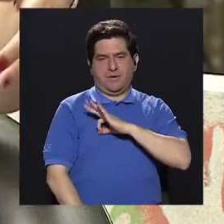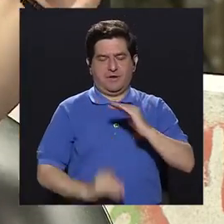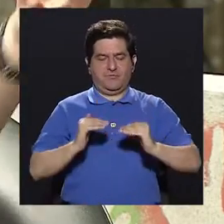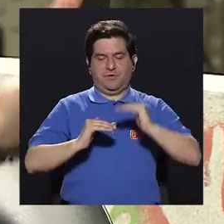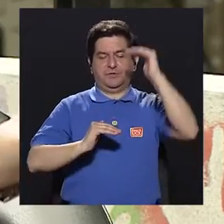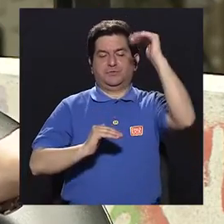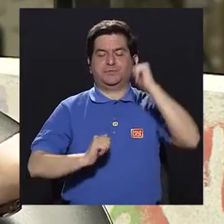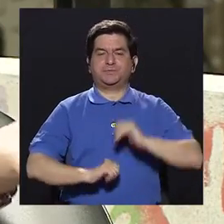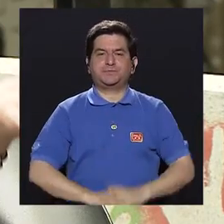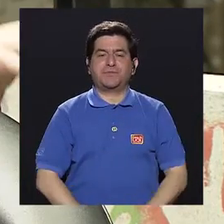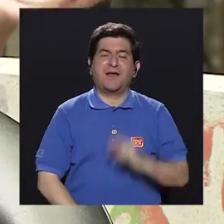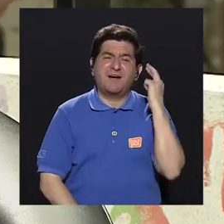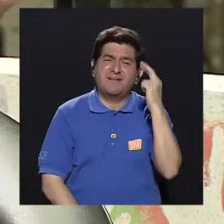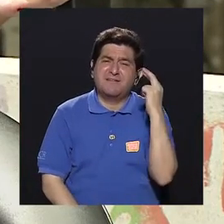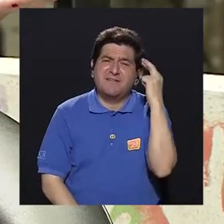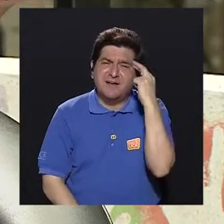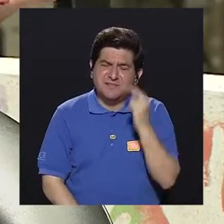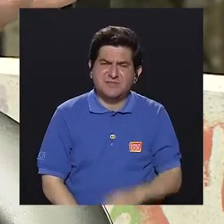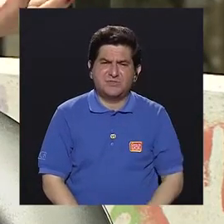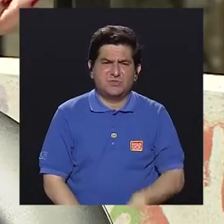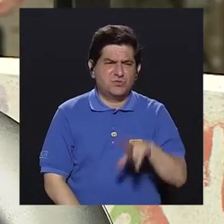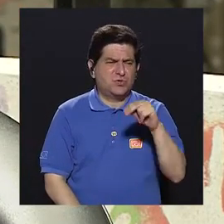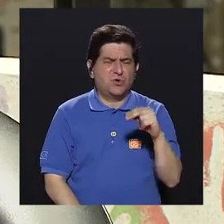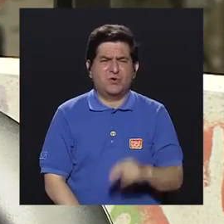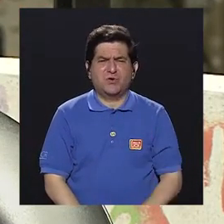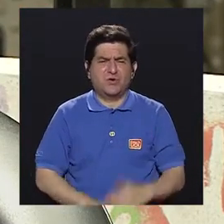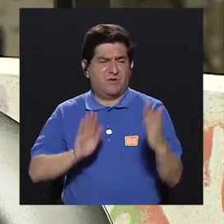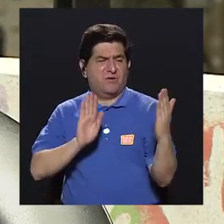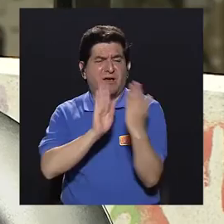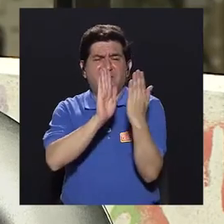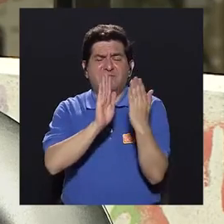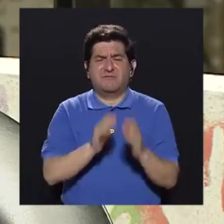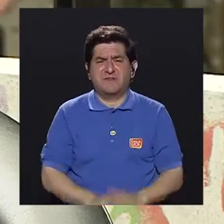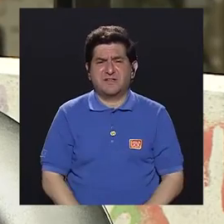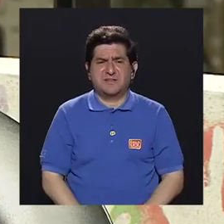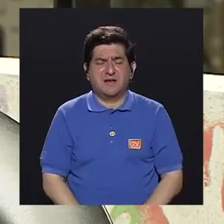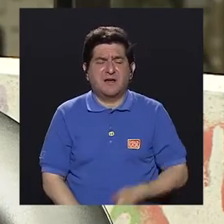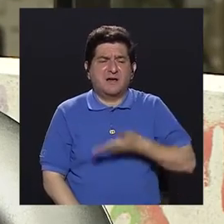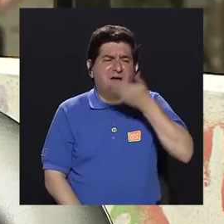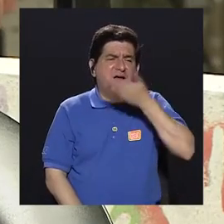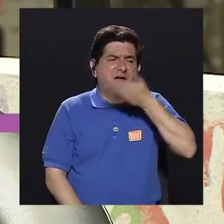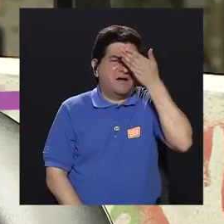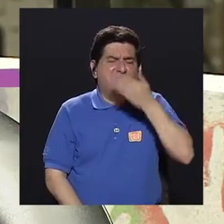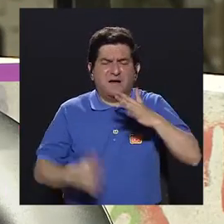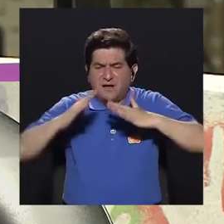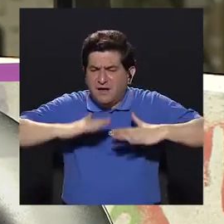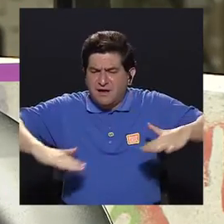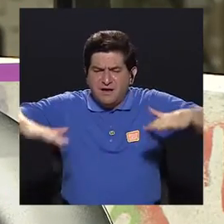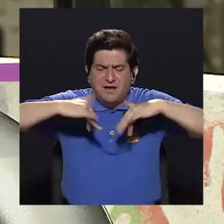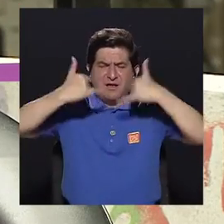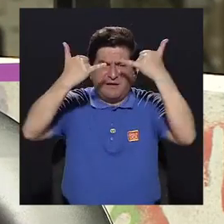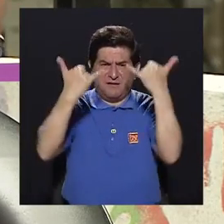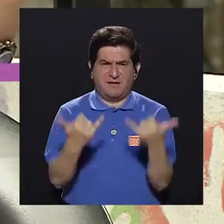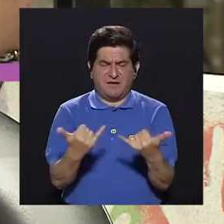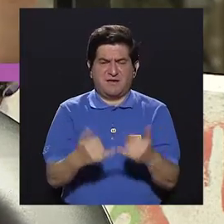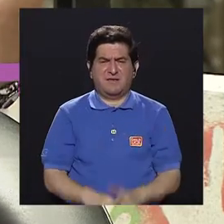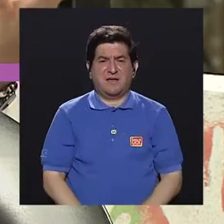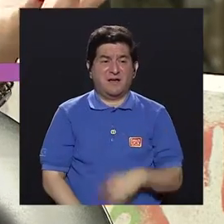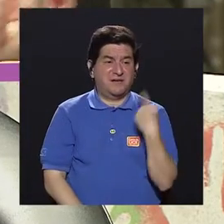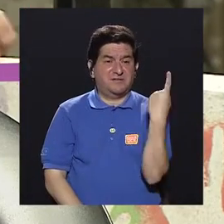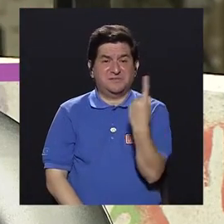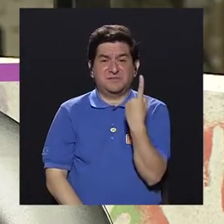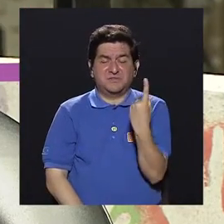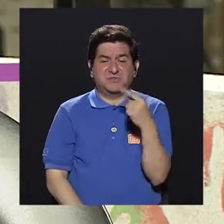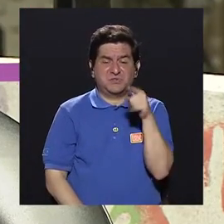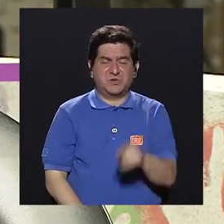¿verdad? Por esa cuestión de estar expuestas al aire, al ambiente, que ya el solo